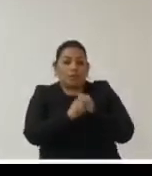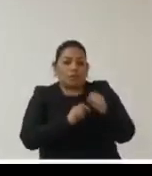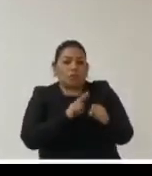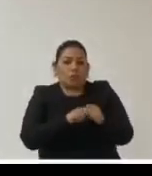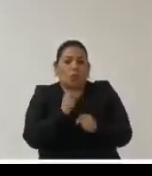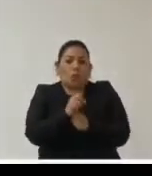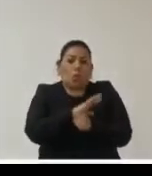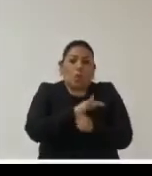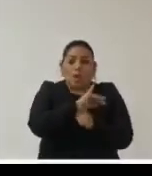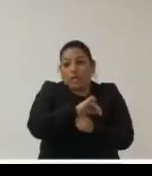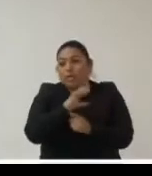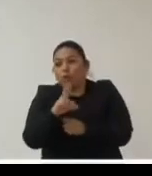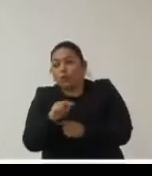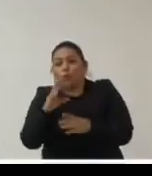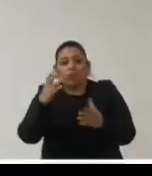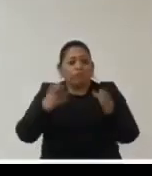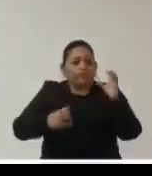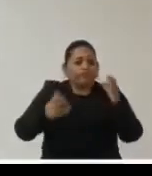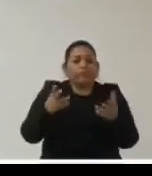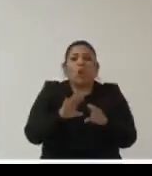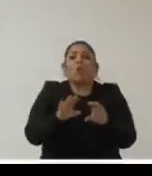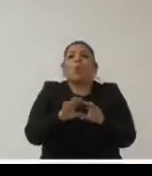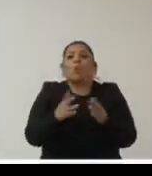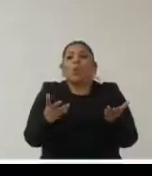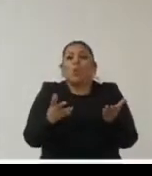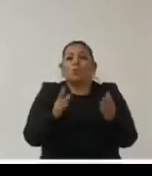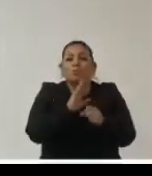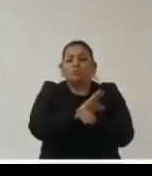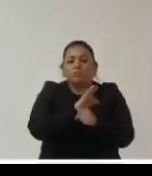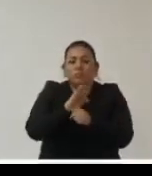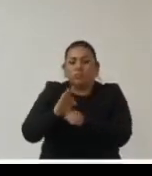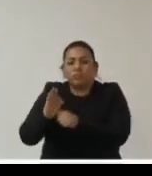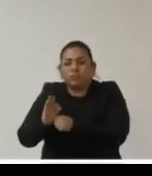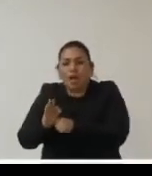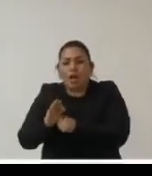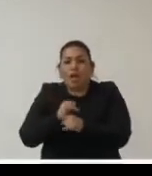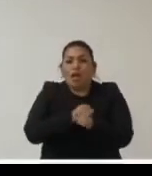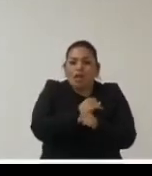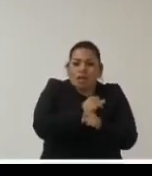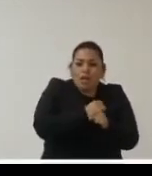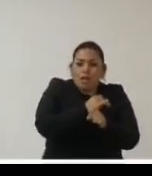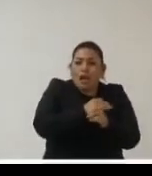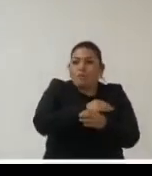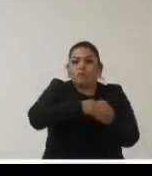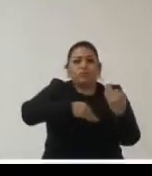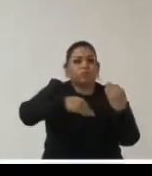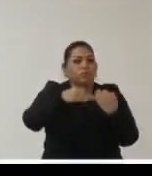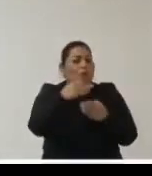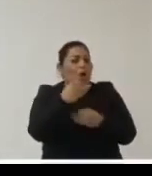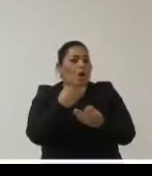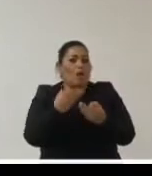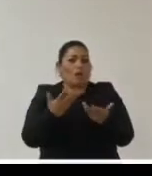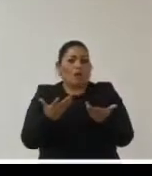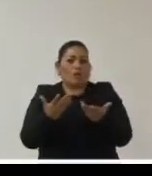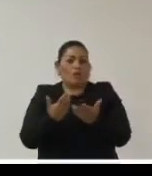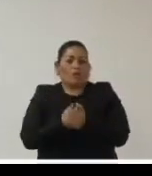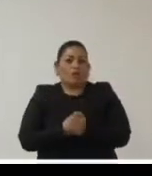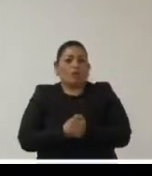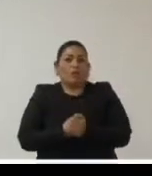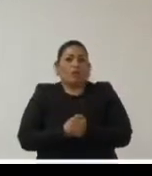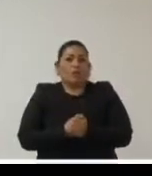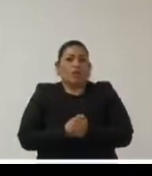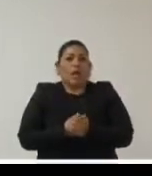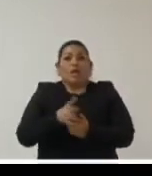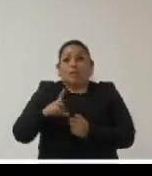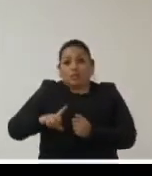COVID no COVID y cómo también hago el monitoreo y todo lo que ha